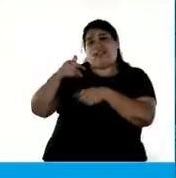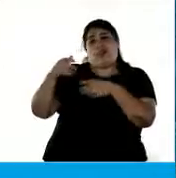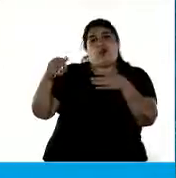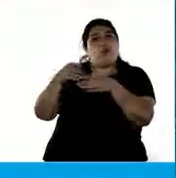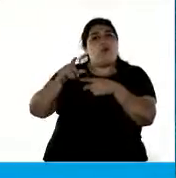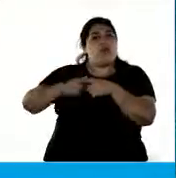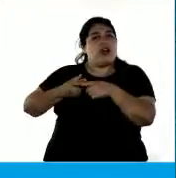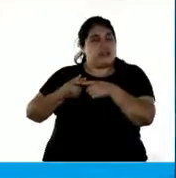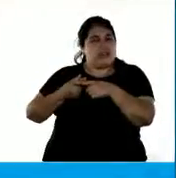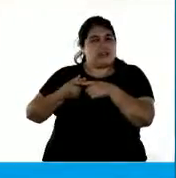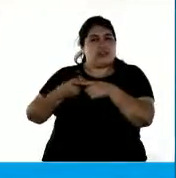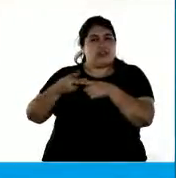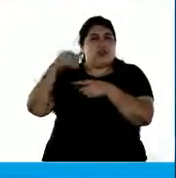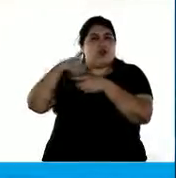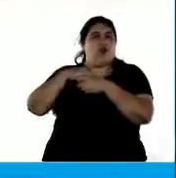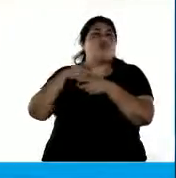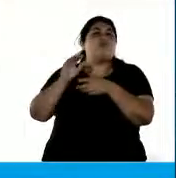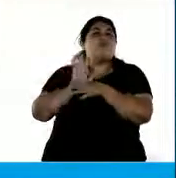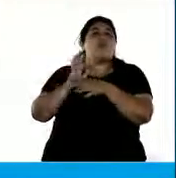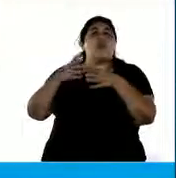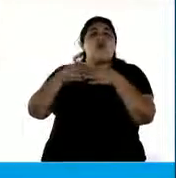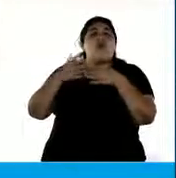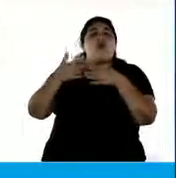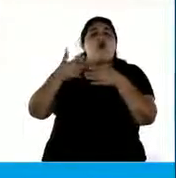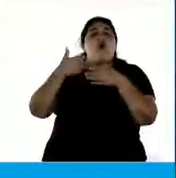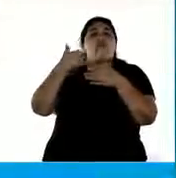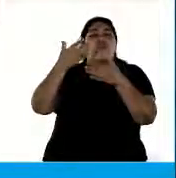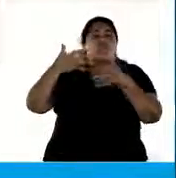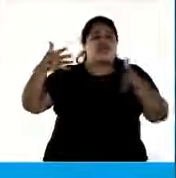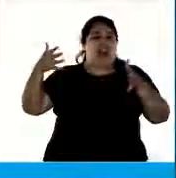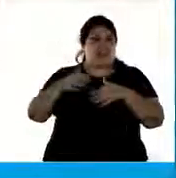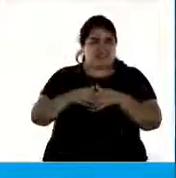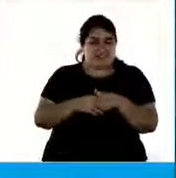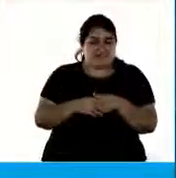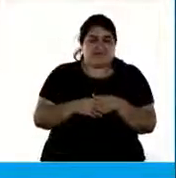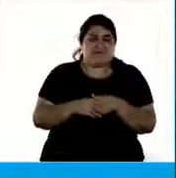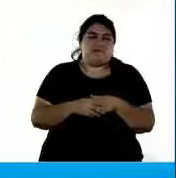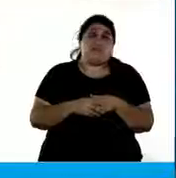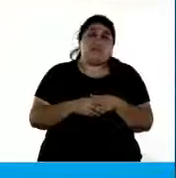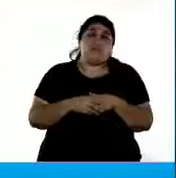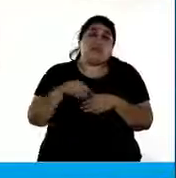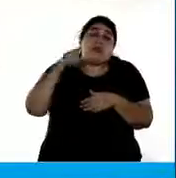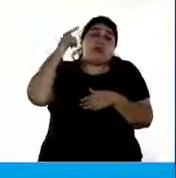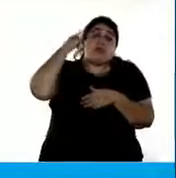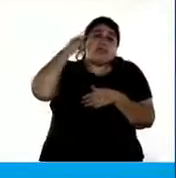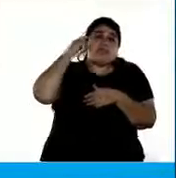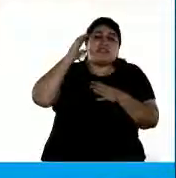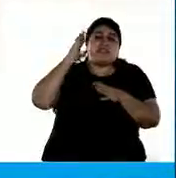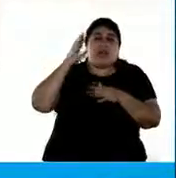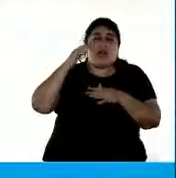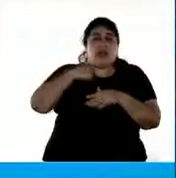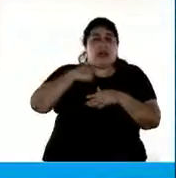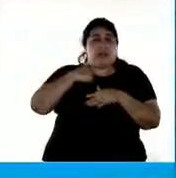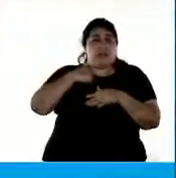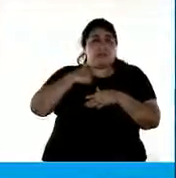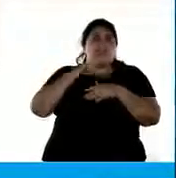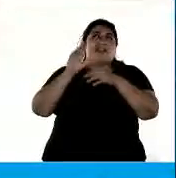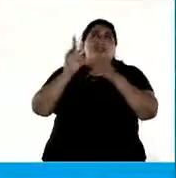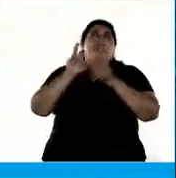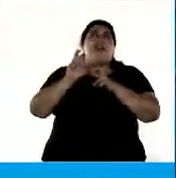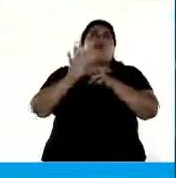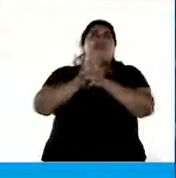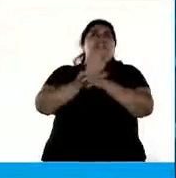es el Frente Grande Es imposible pensar, por lo menos para mí, en el cine argentino